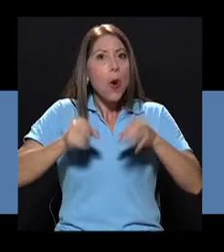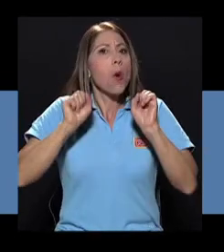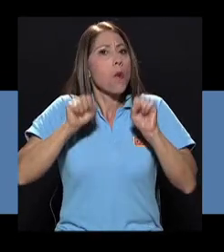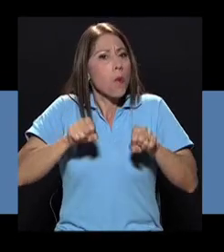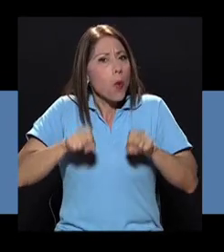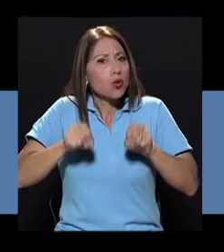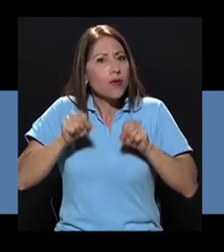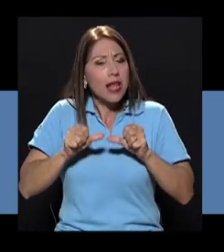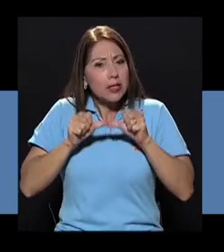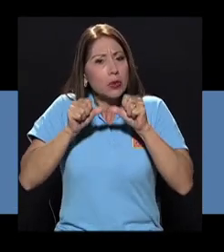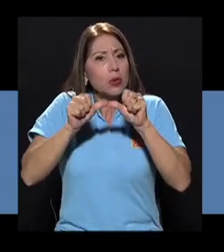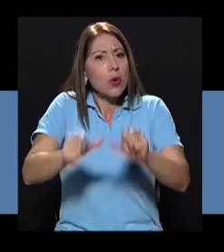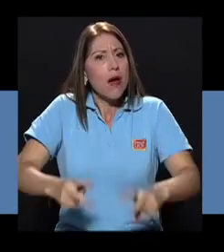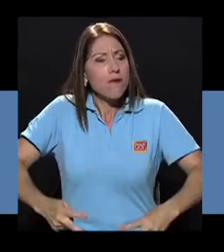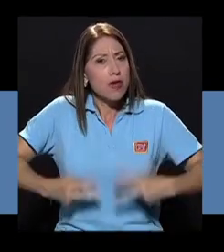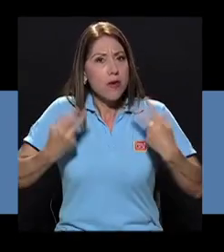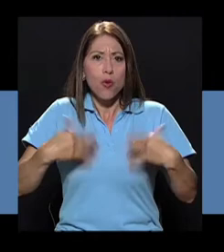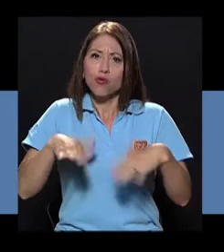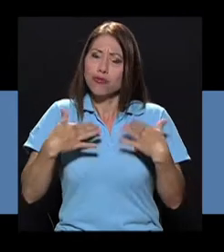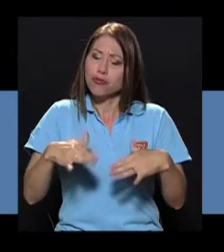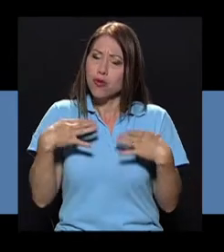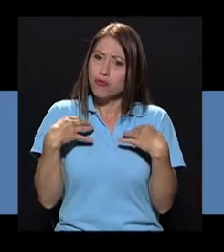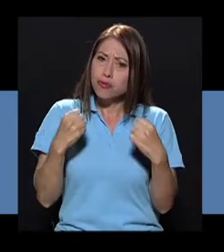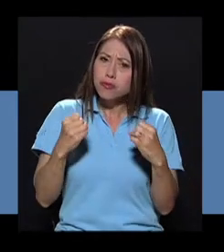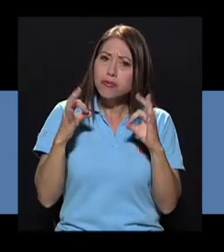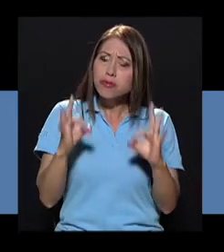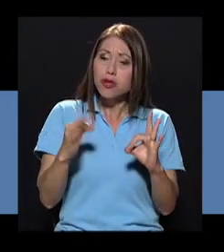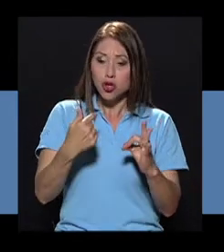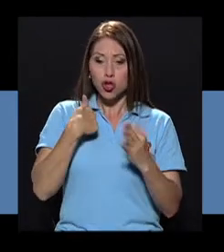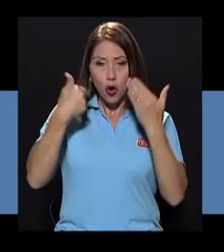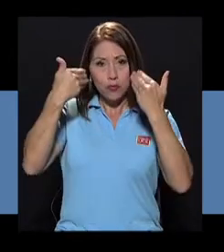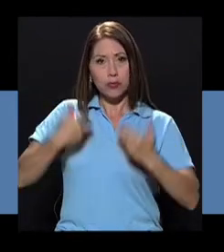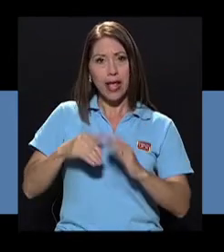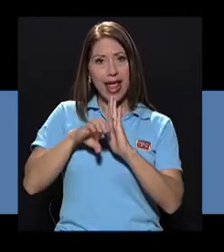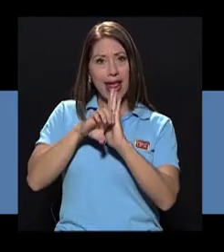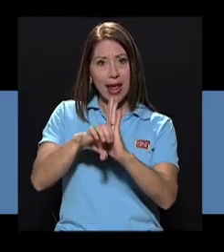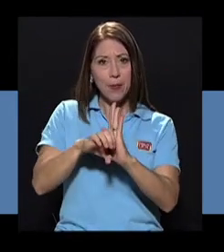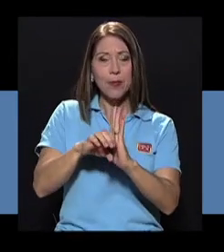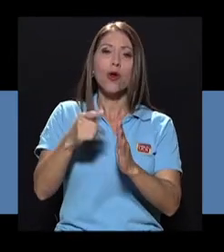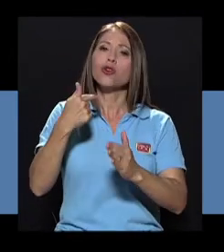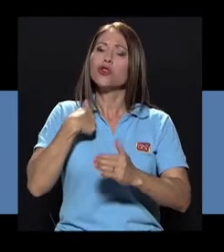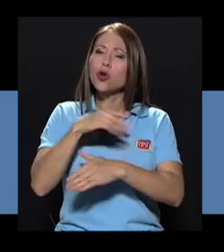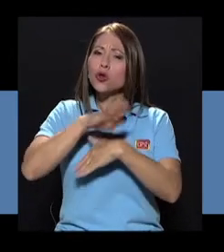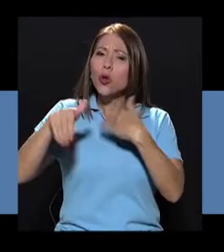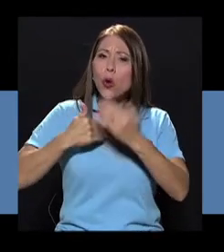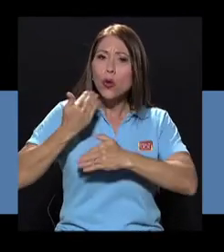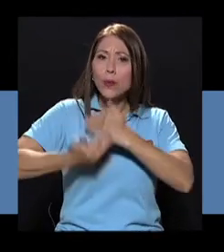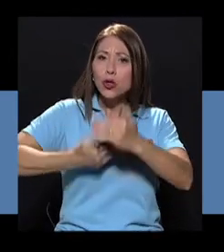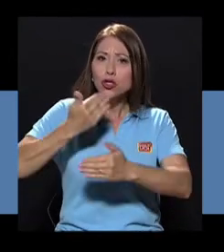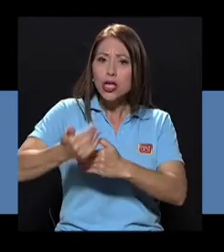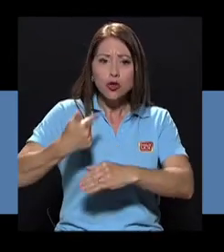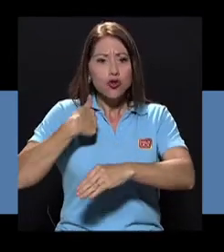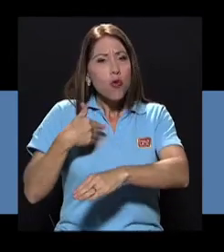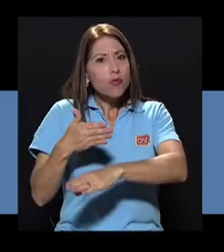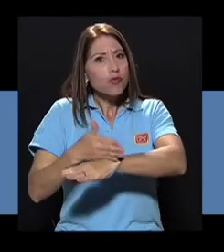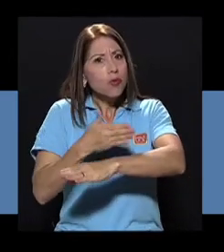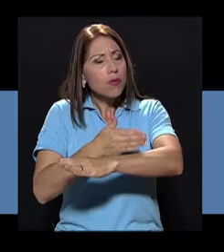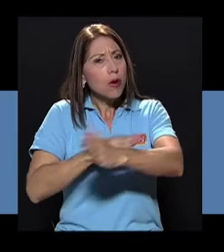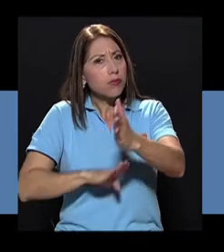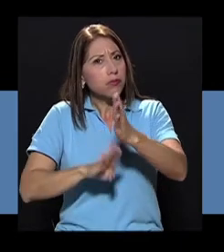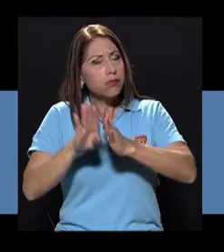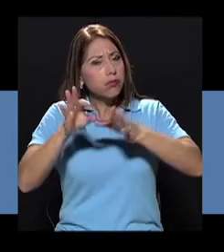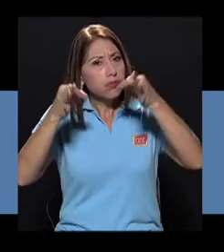de sobrevivencia son altísimas. Soy un ejemplo de eso. Yo pasé por todo el proceso y mi